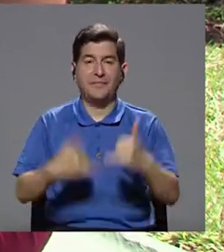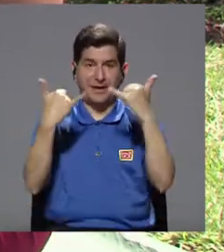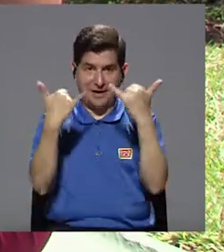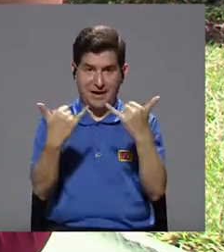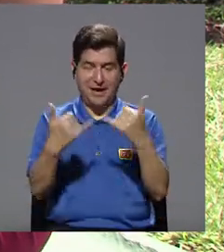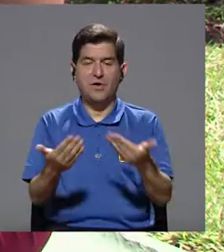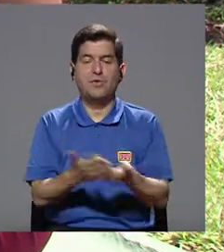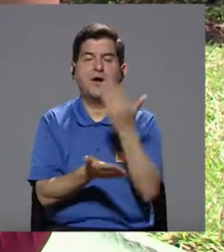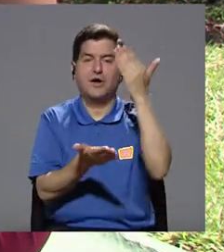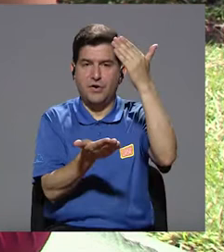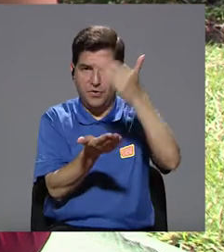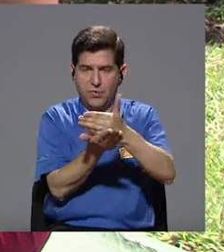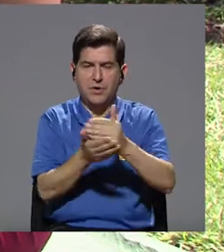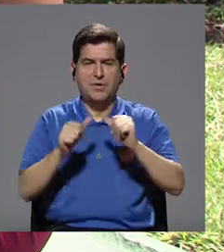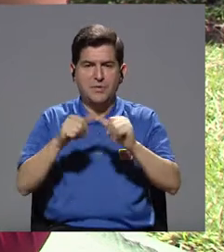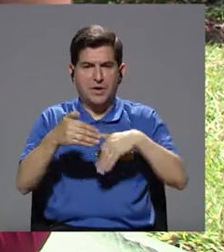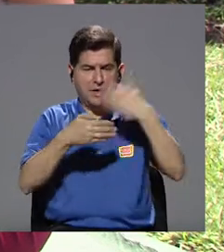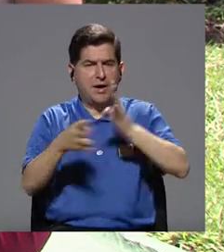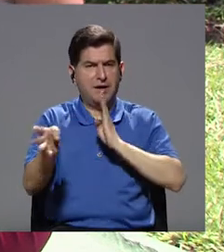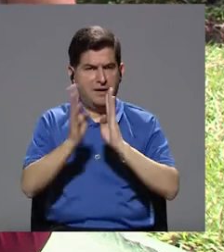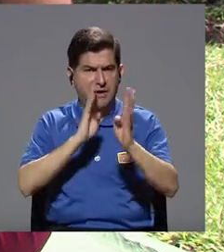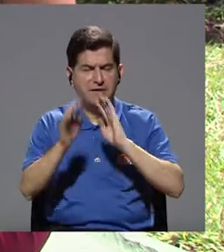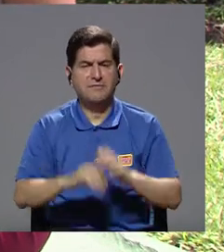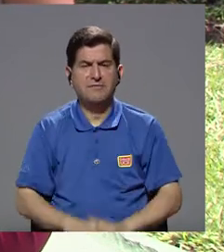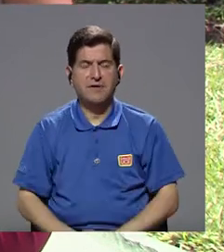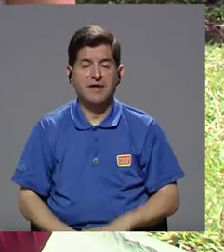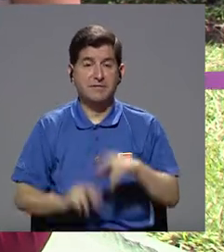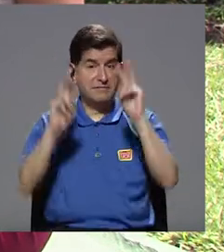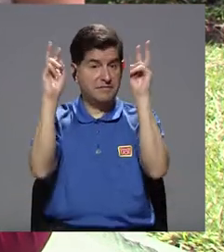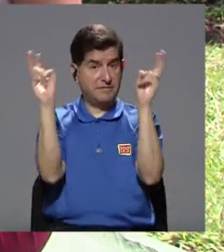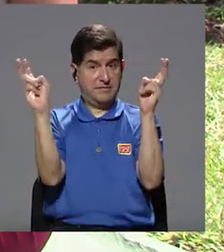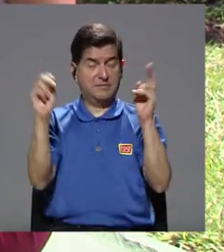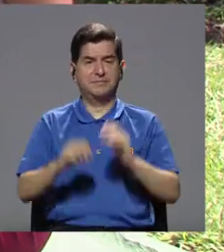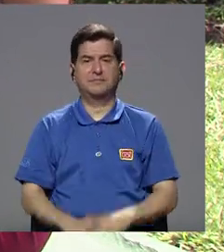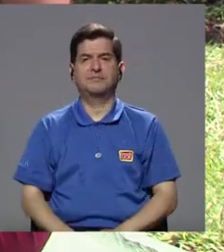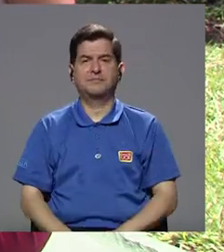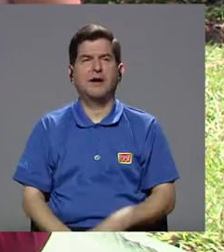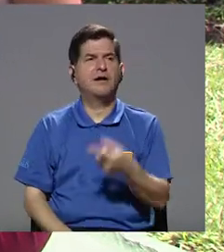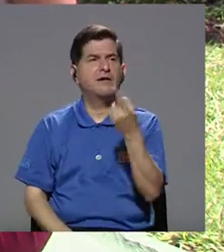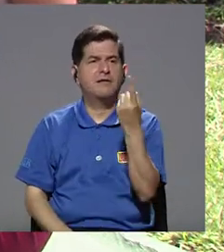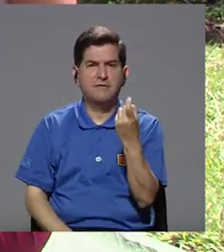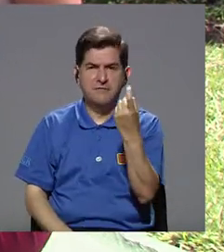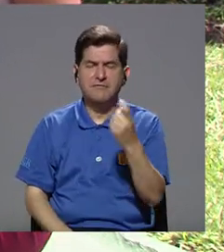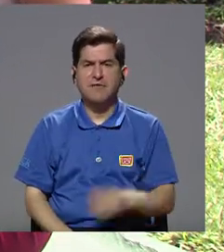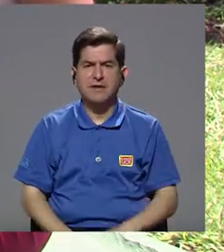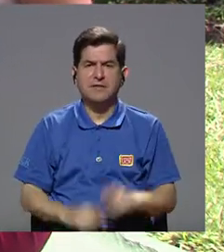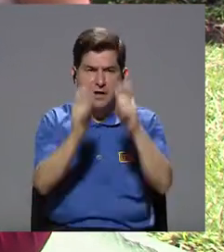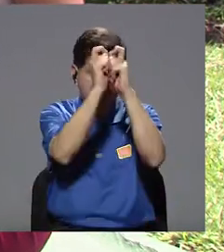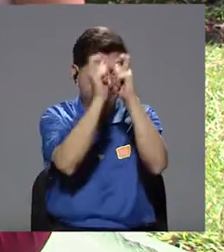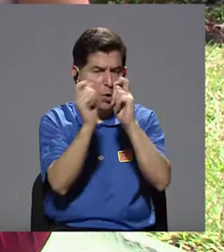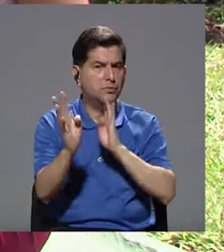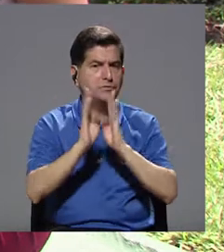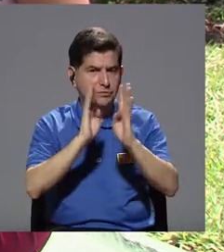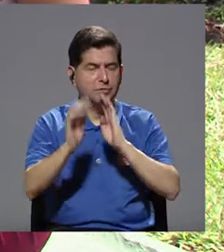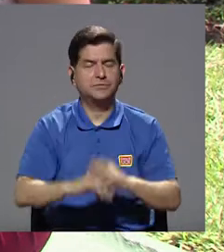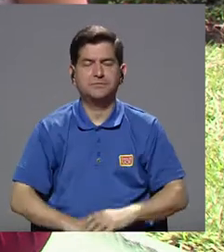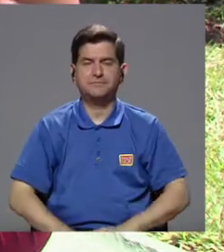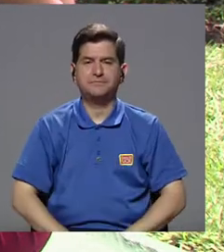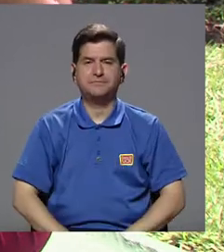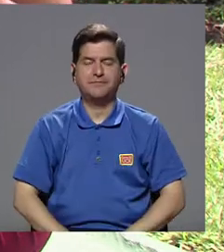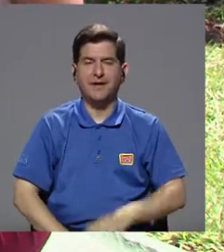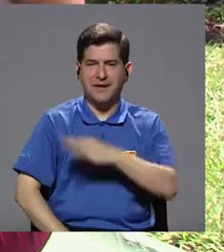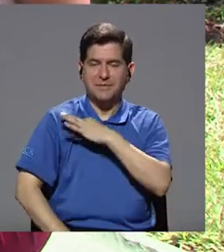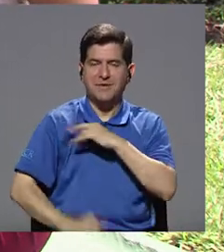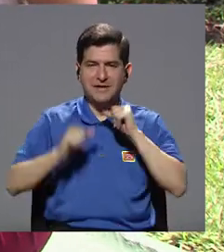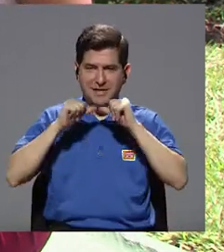Vamos a hacer una nueva pausa, vamos a continuar conversando más acerca de este tema. Nos quedan pues un poquito más de aspectos que conversar. Entonces,